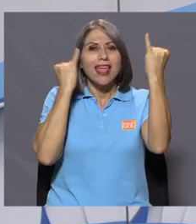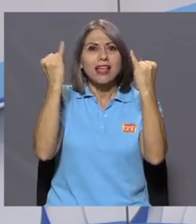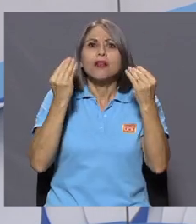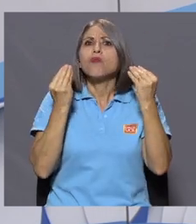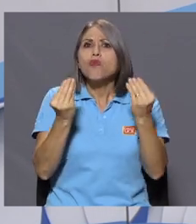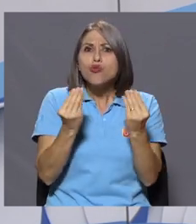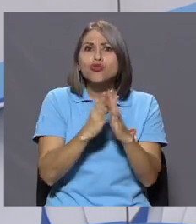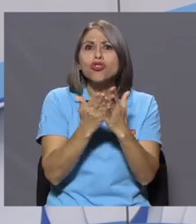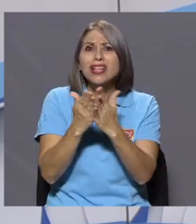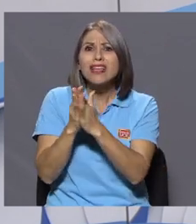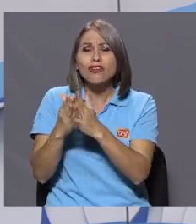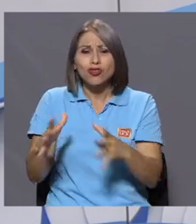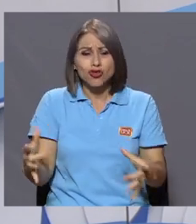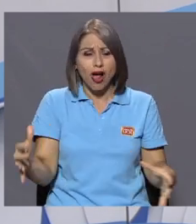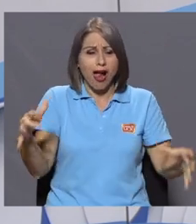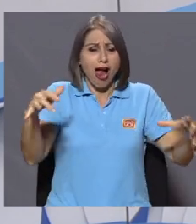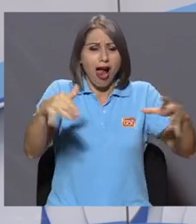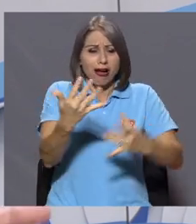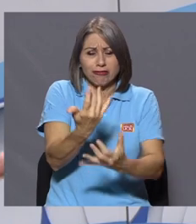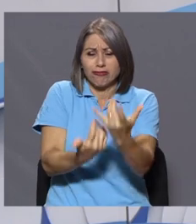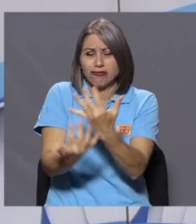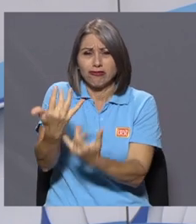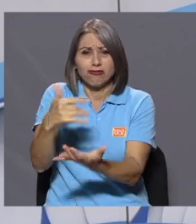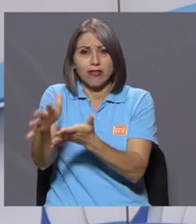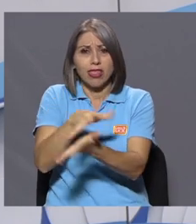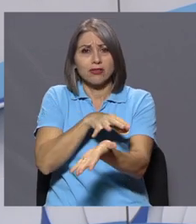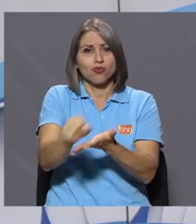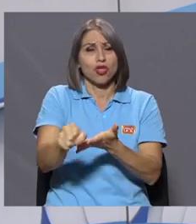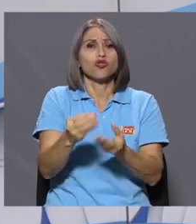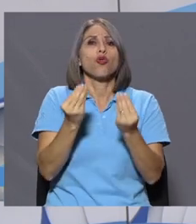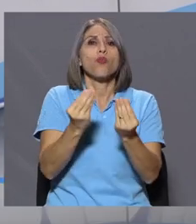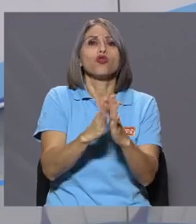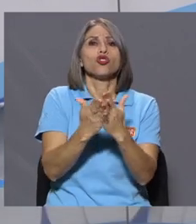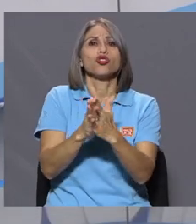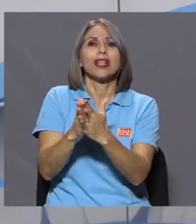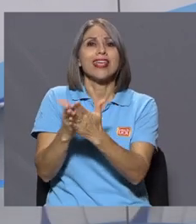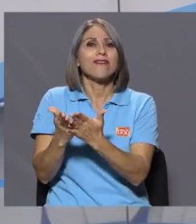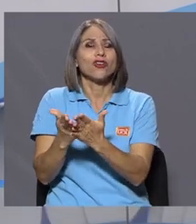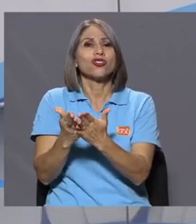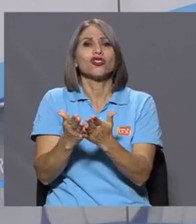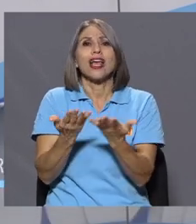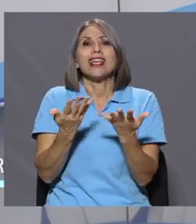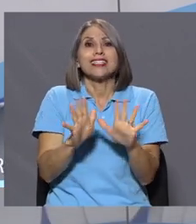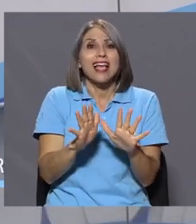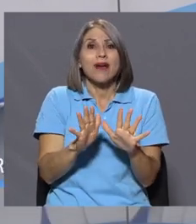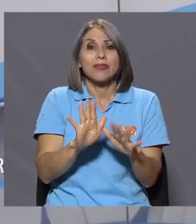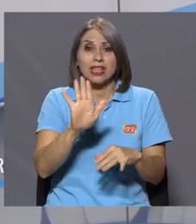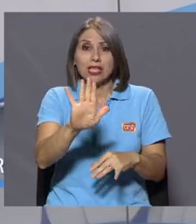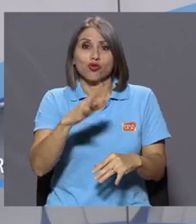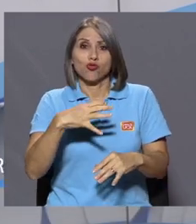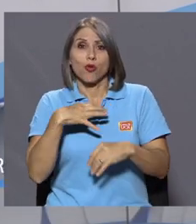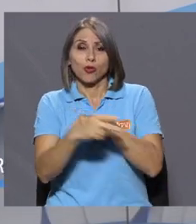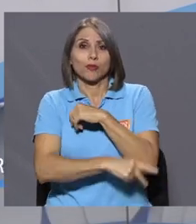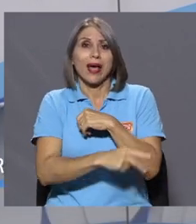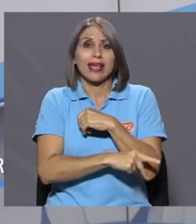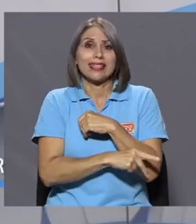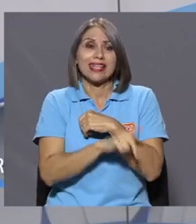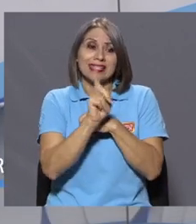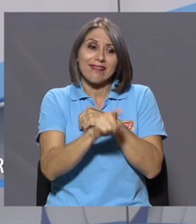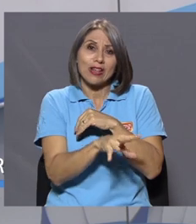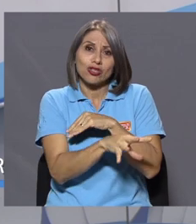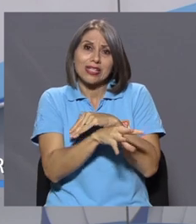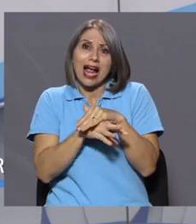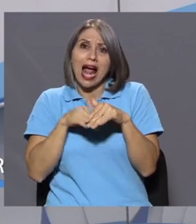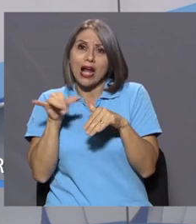destruidos, muchos libros fueron quemados, muchos libros fueron sacados de contrabando de sus países. Y con esos